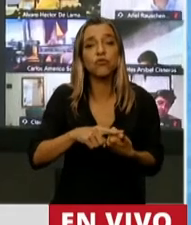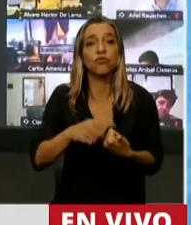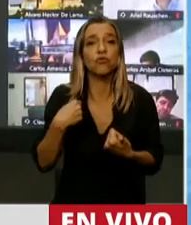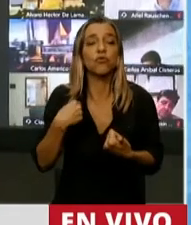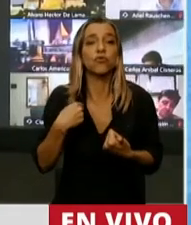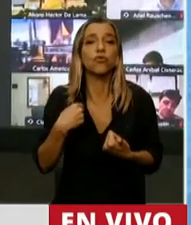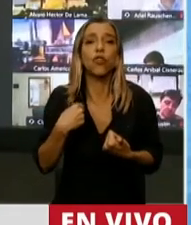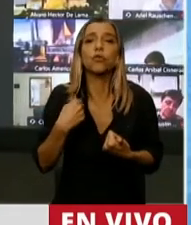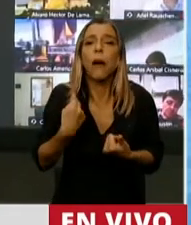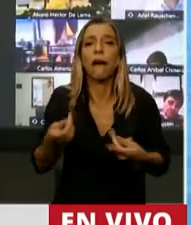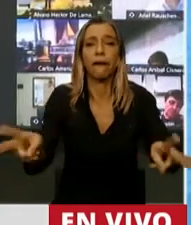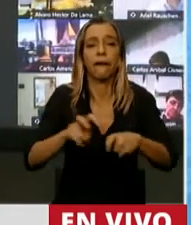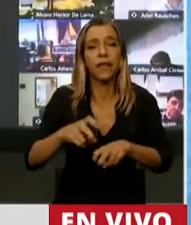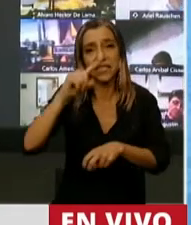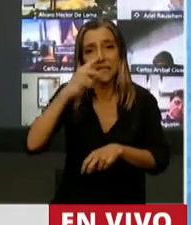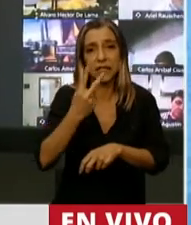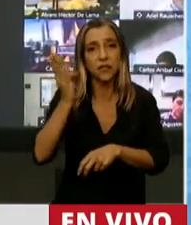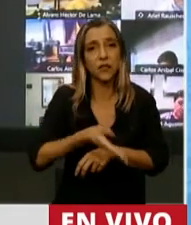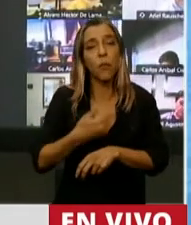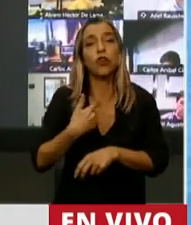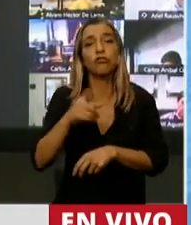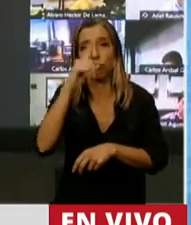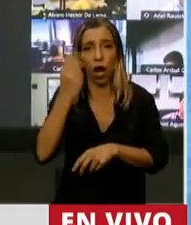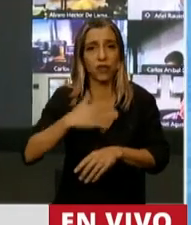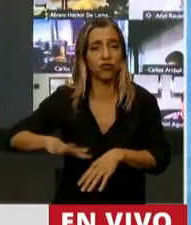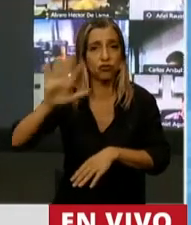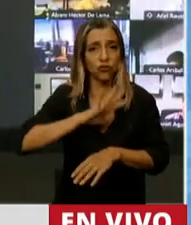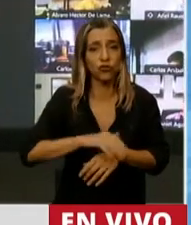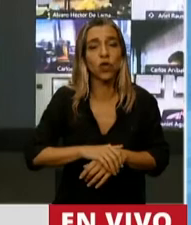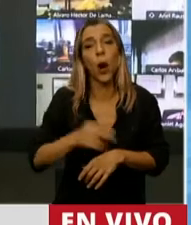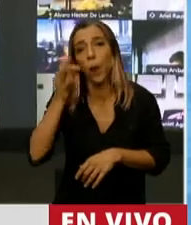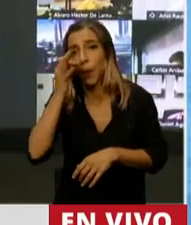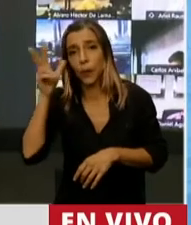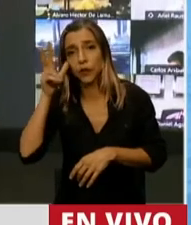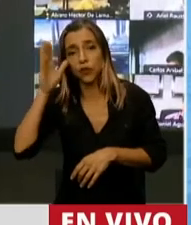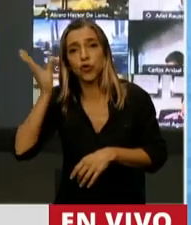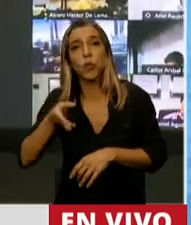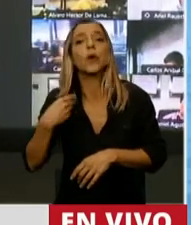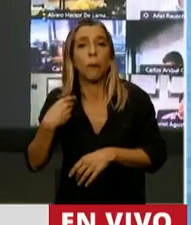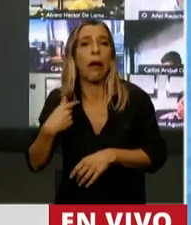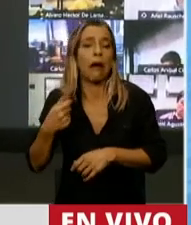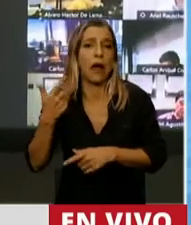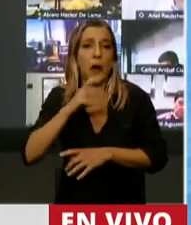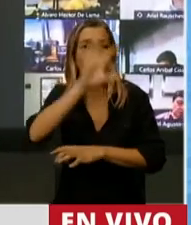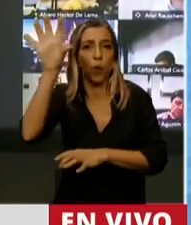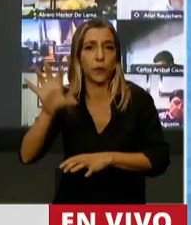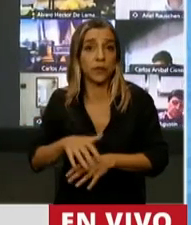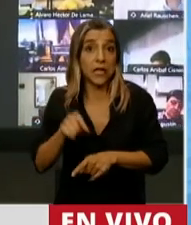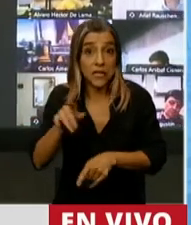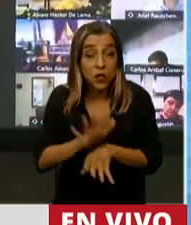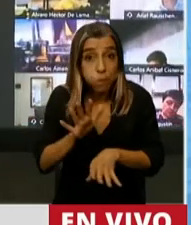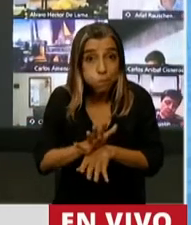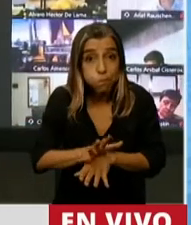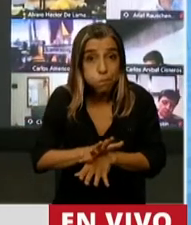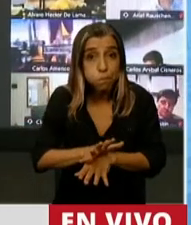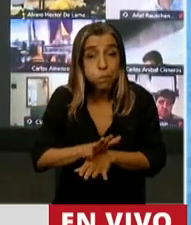de recaudación, el 72% para Nación y solamente el 28% para las provincias. si eso es federal, bueno, ahí